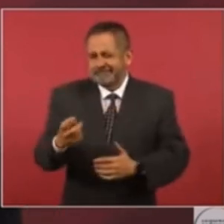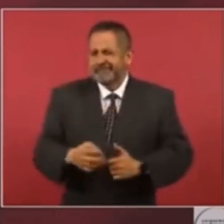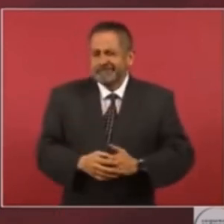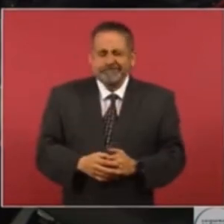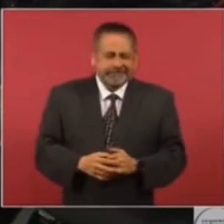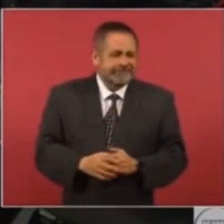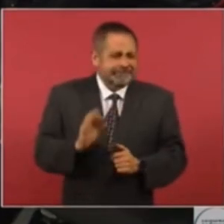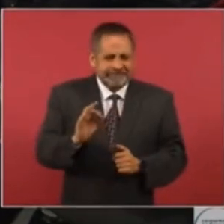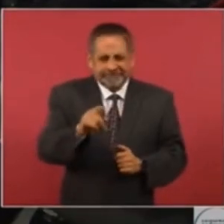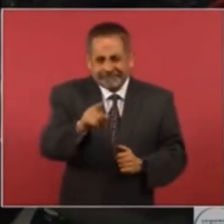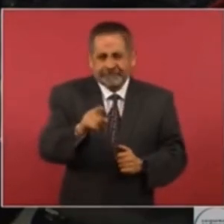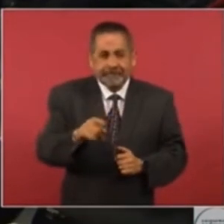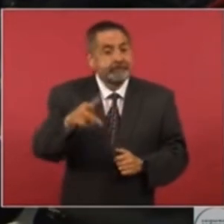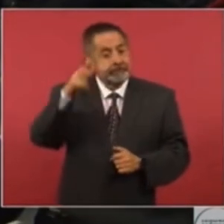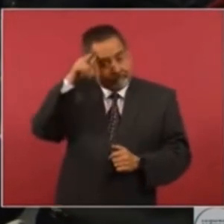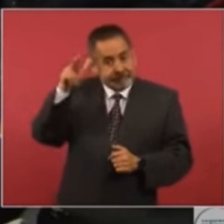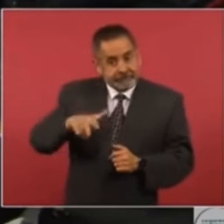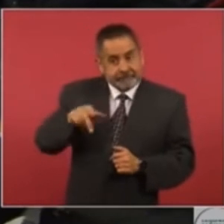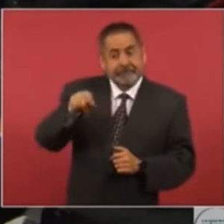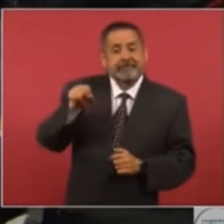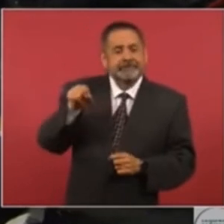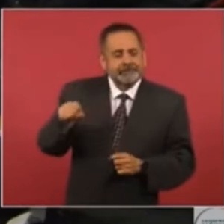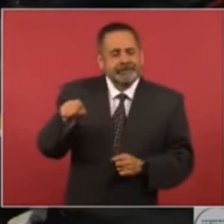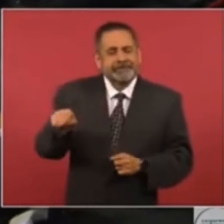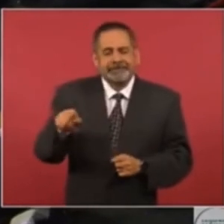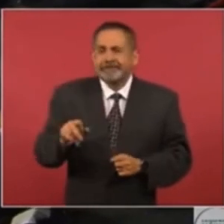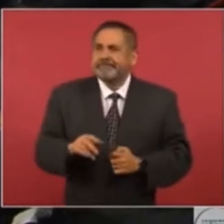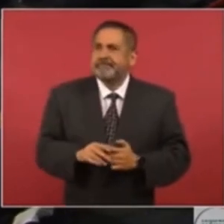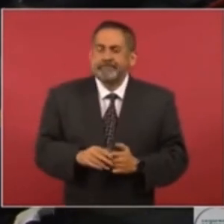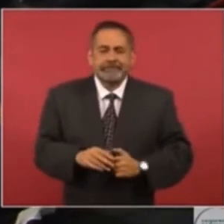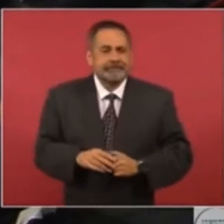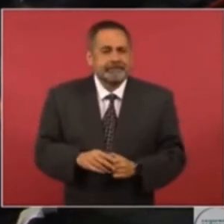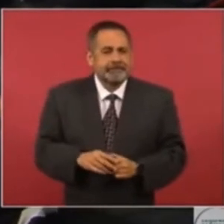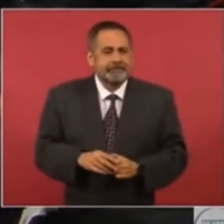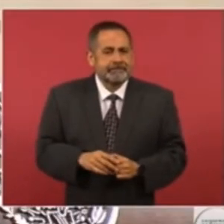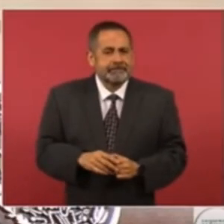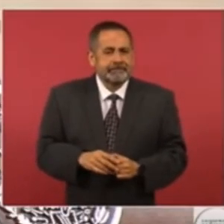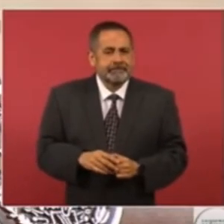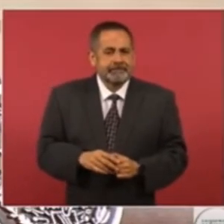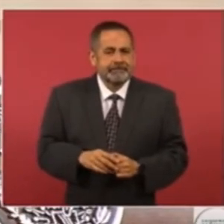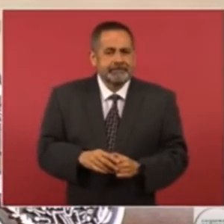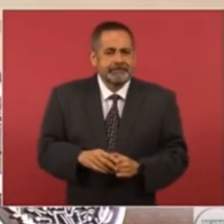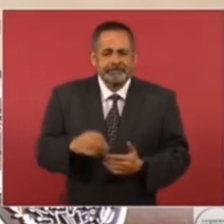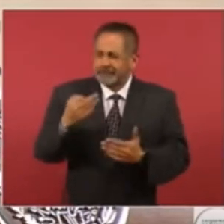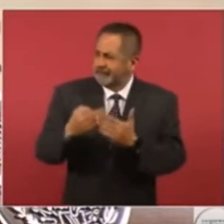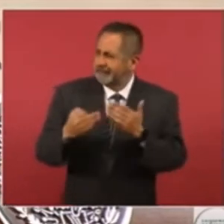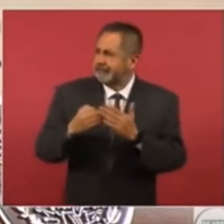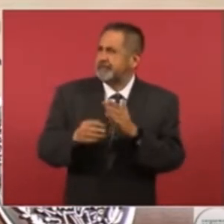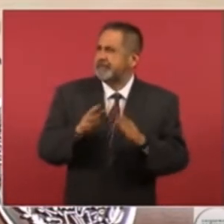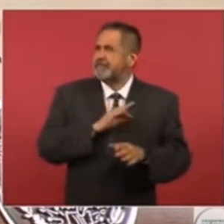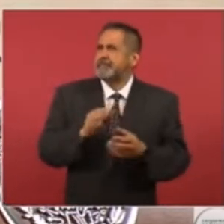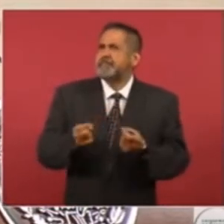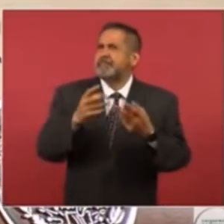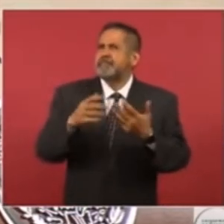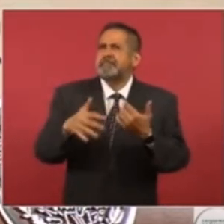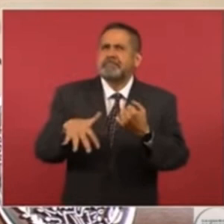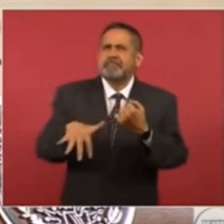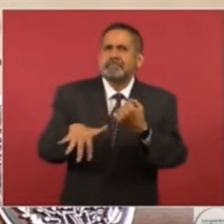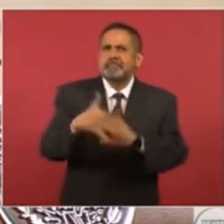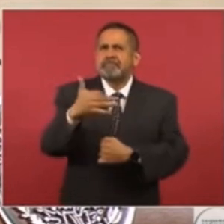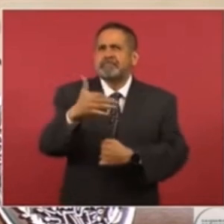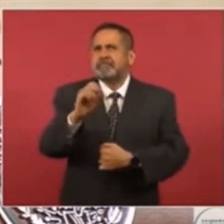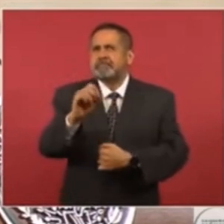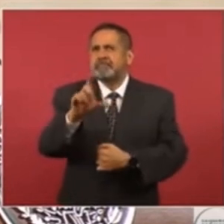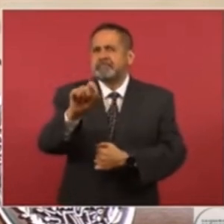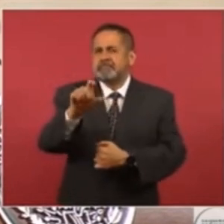Precisamente en Hidalgo hay un faltante como de quince o veinte